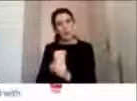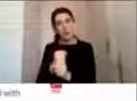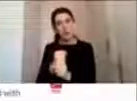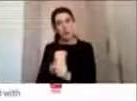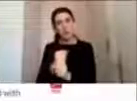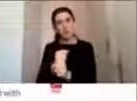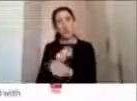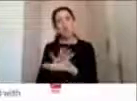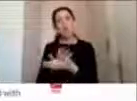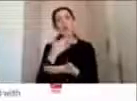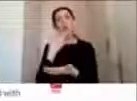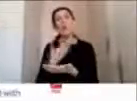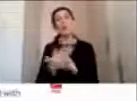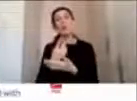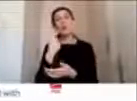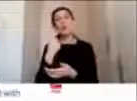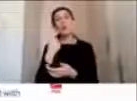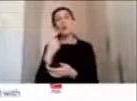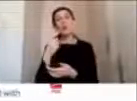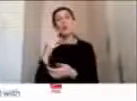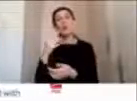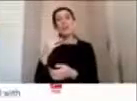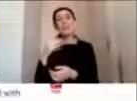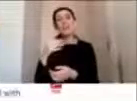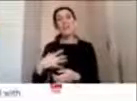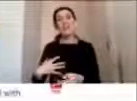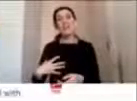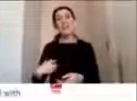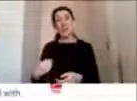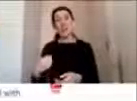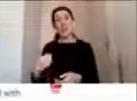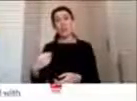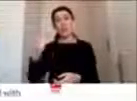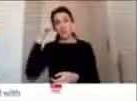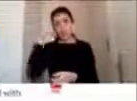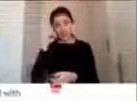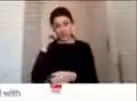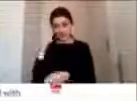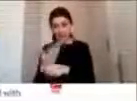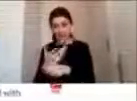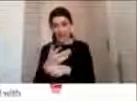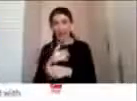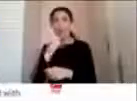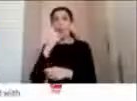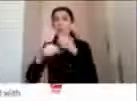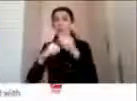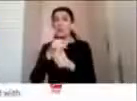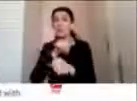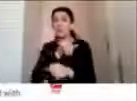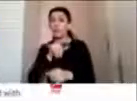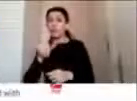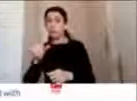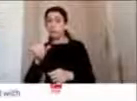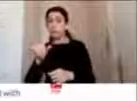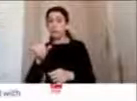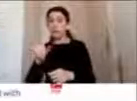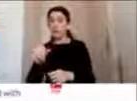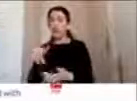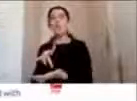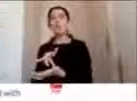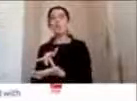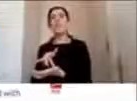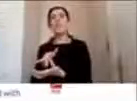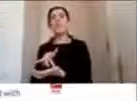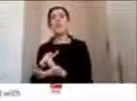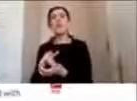accidente, después del año esa percepción de riesgo se empieza a diluir, se empieza a debilitar. Porque nuevamente empieza a haber una